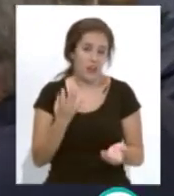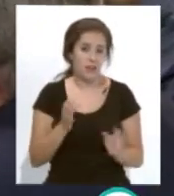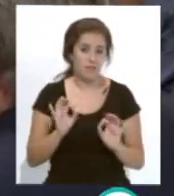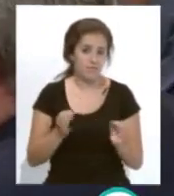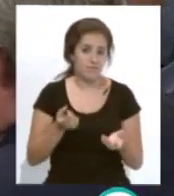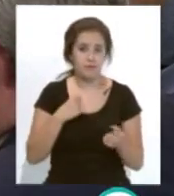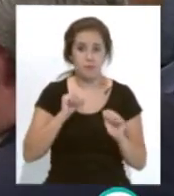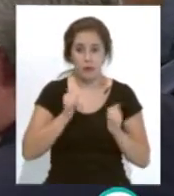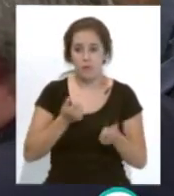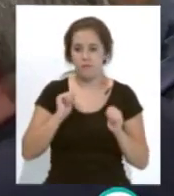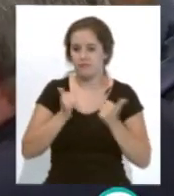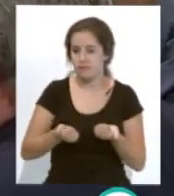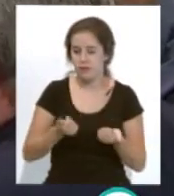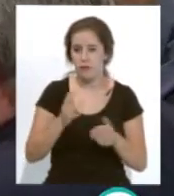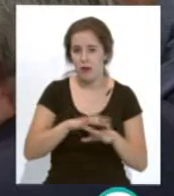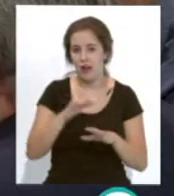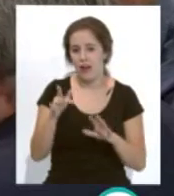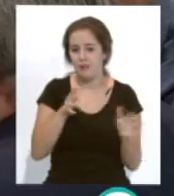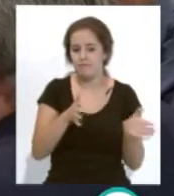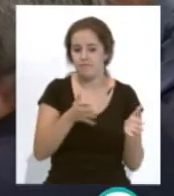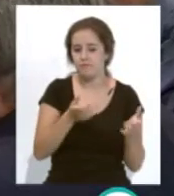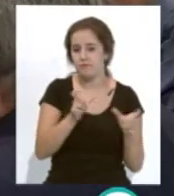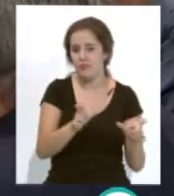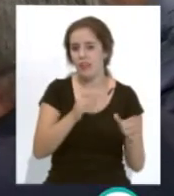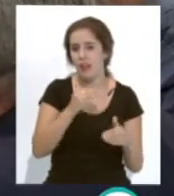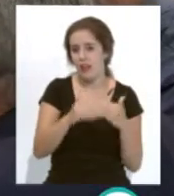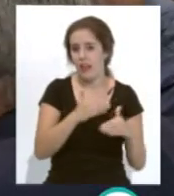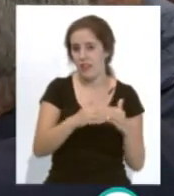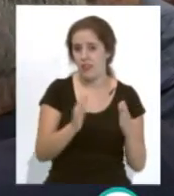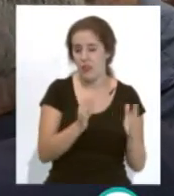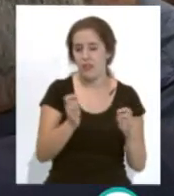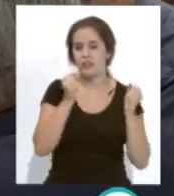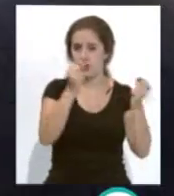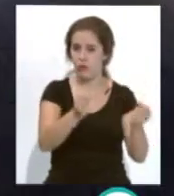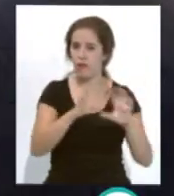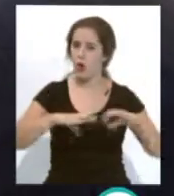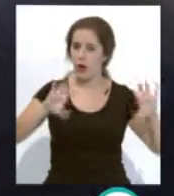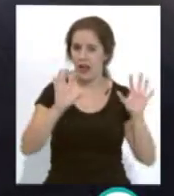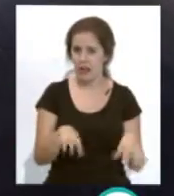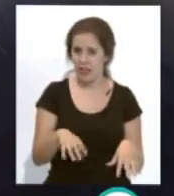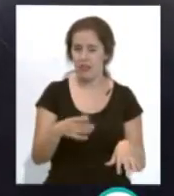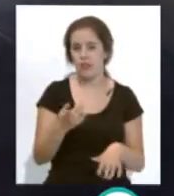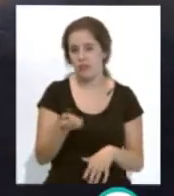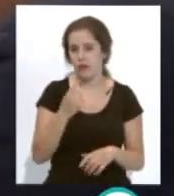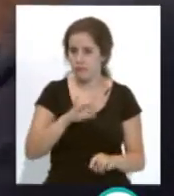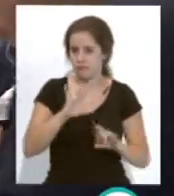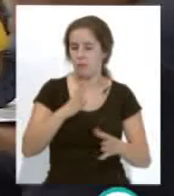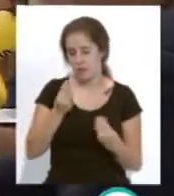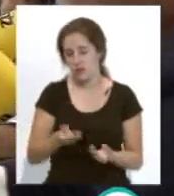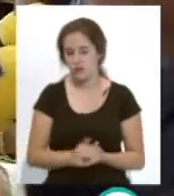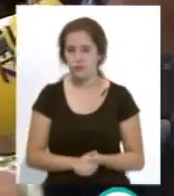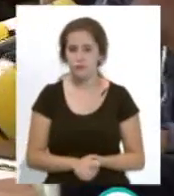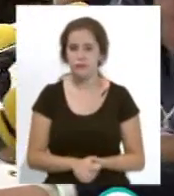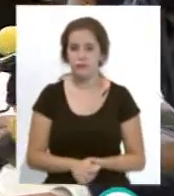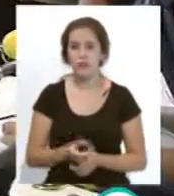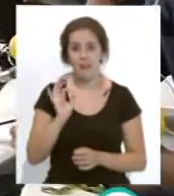revitalización para esta edición del trofeo Carranza que es indudable el impacto que ha tenido la verdad que